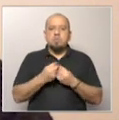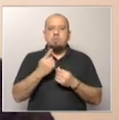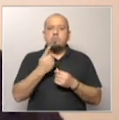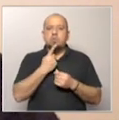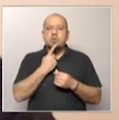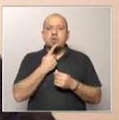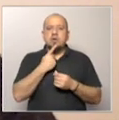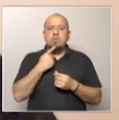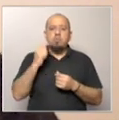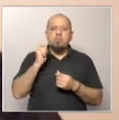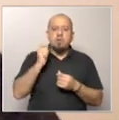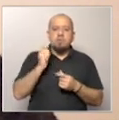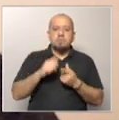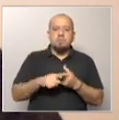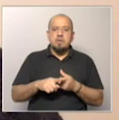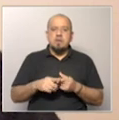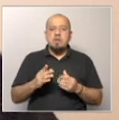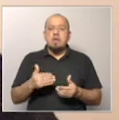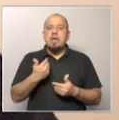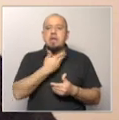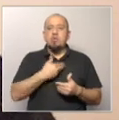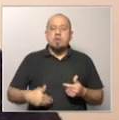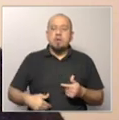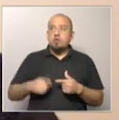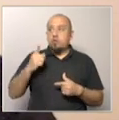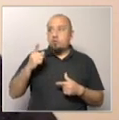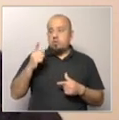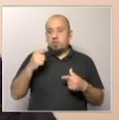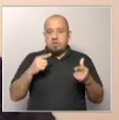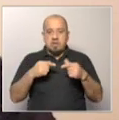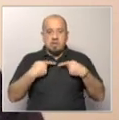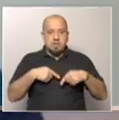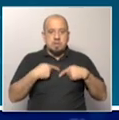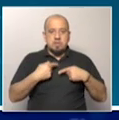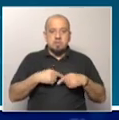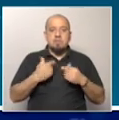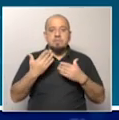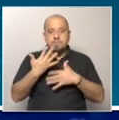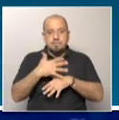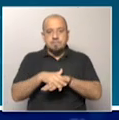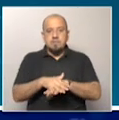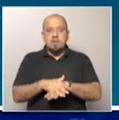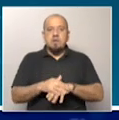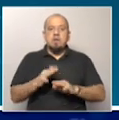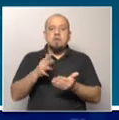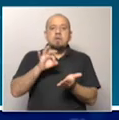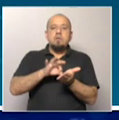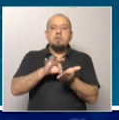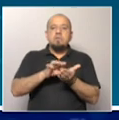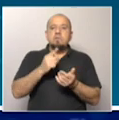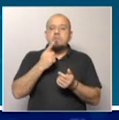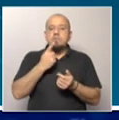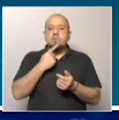las Intendencias y el gobierno central convergen. Lo que normalmente sucede en el sistema político uruguayo es la búsqueda de la